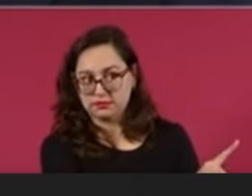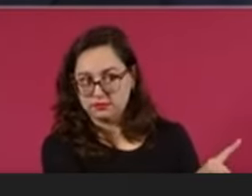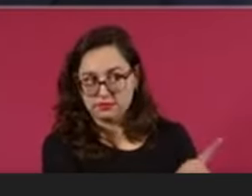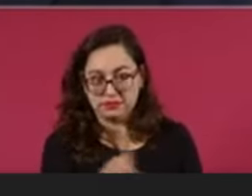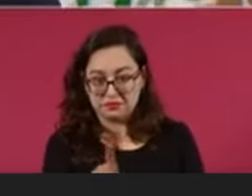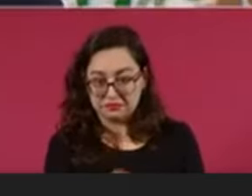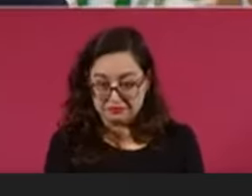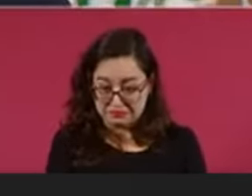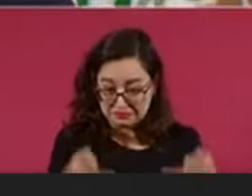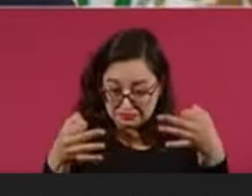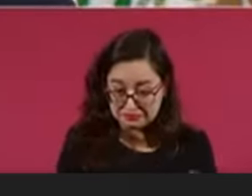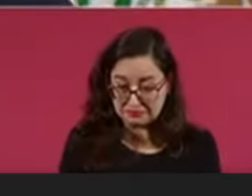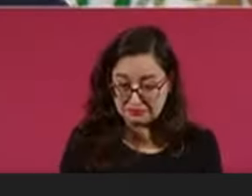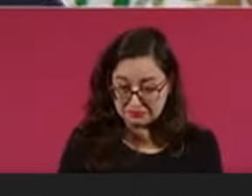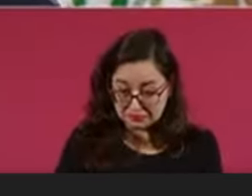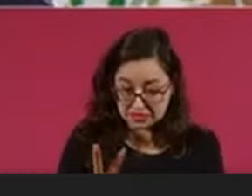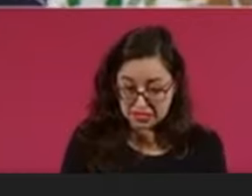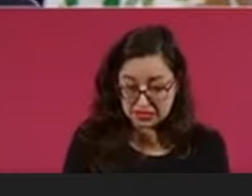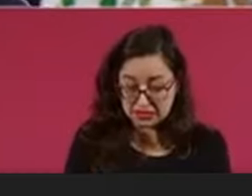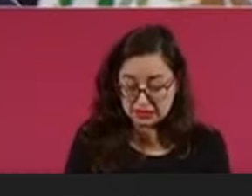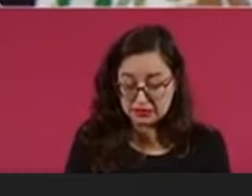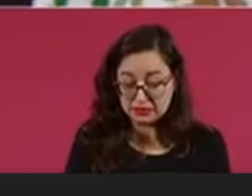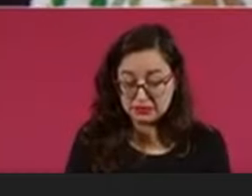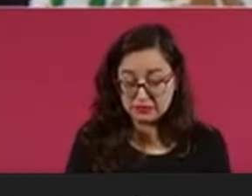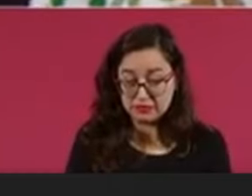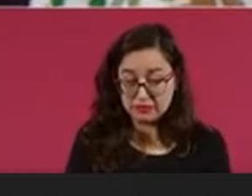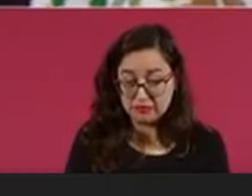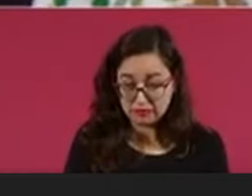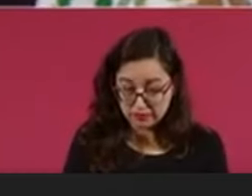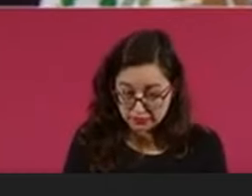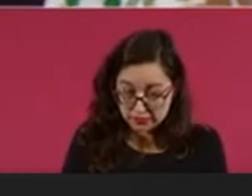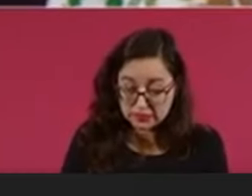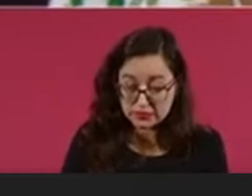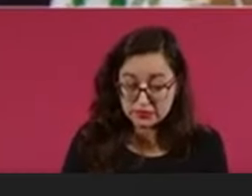en realidad